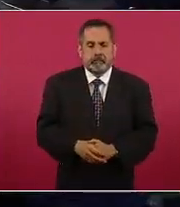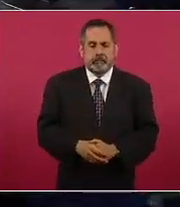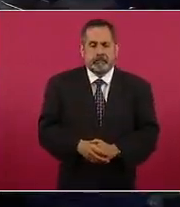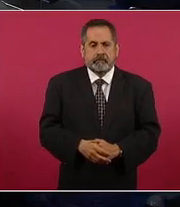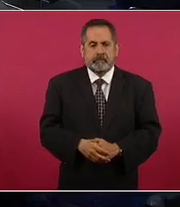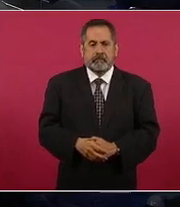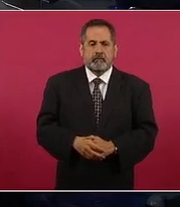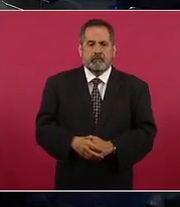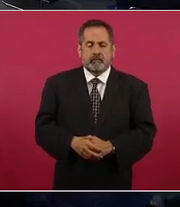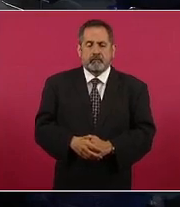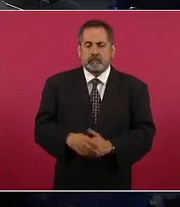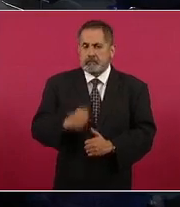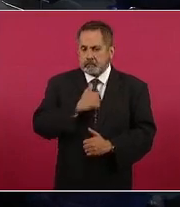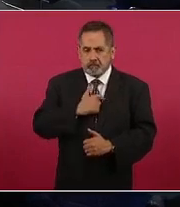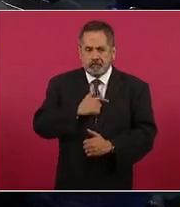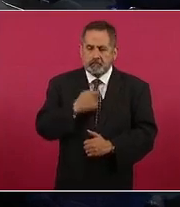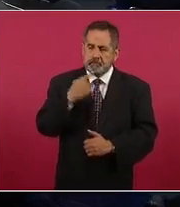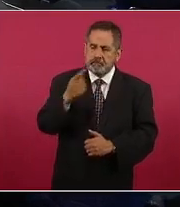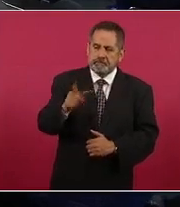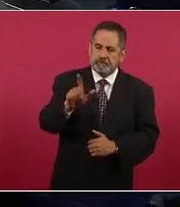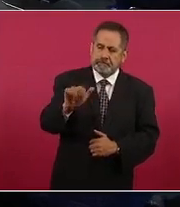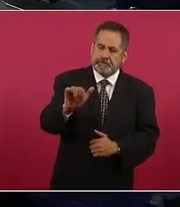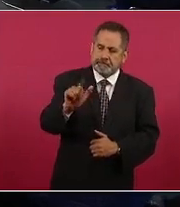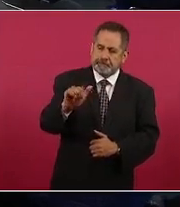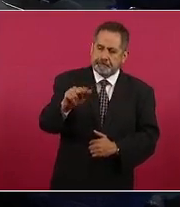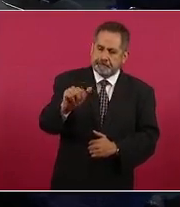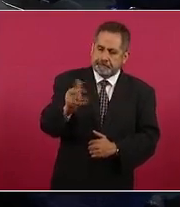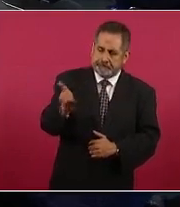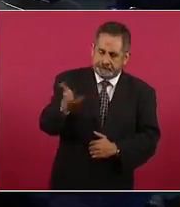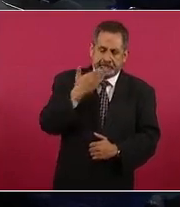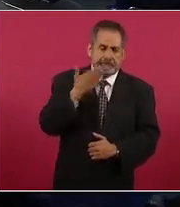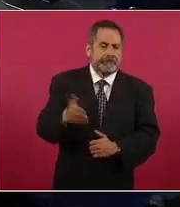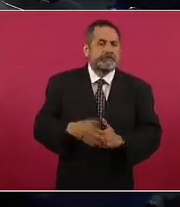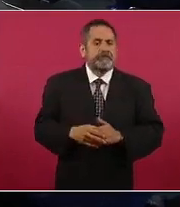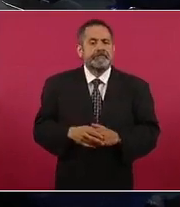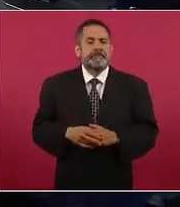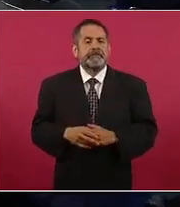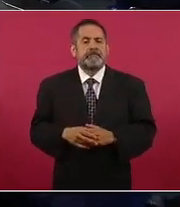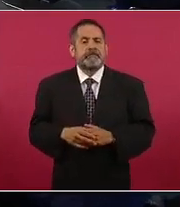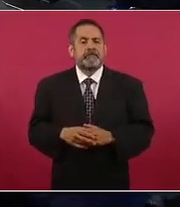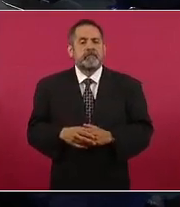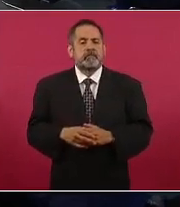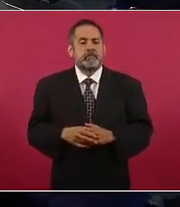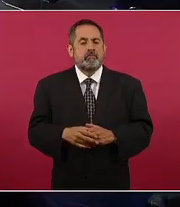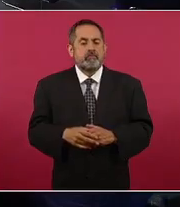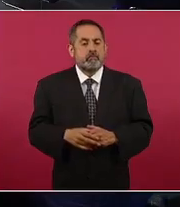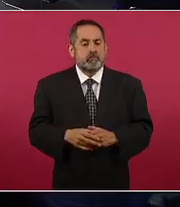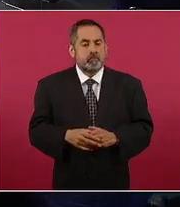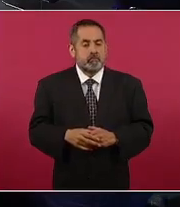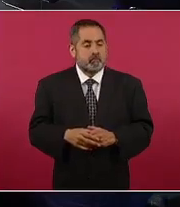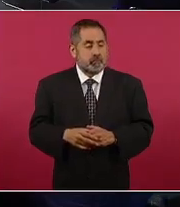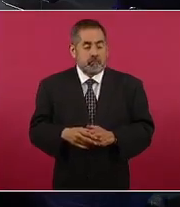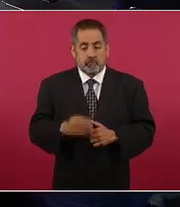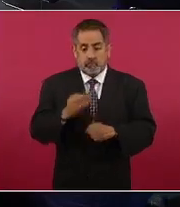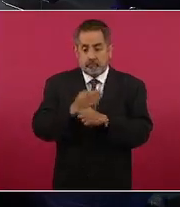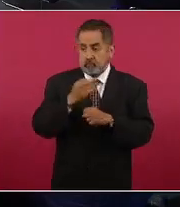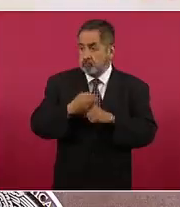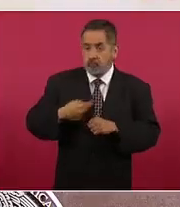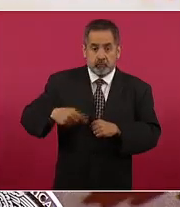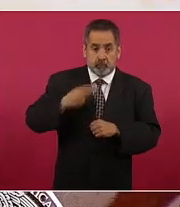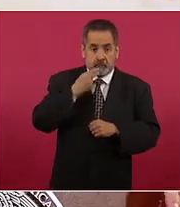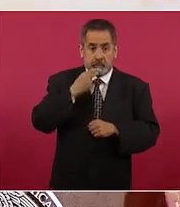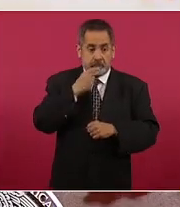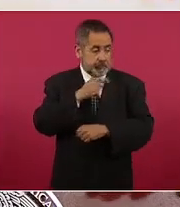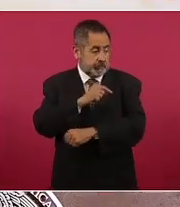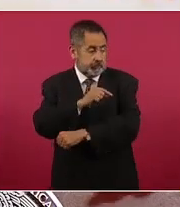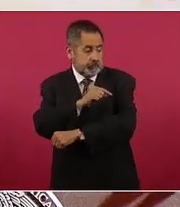con mucho gusto Liliana Noble de Pulso Saludable la vacuna que vamos a usar ahorita